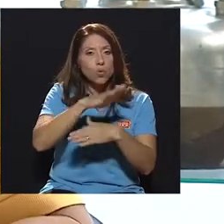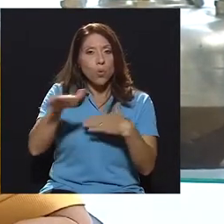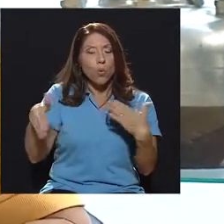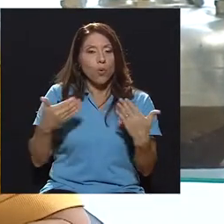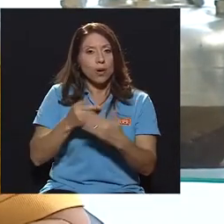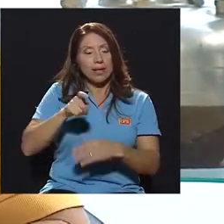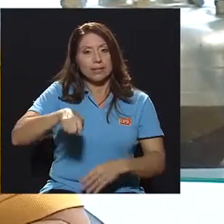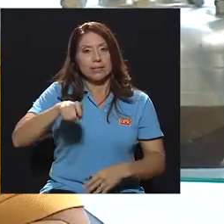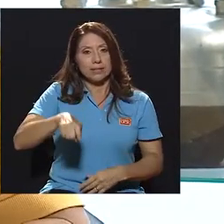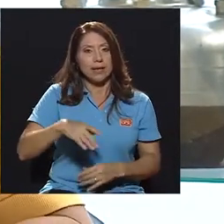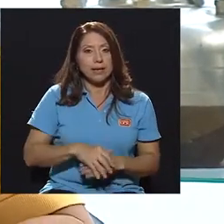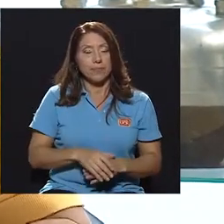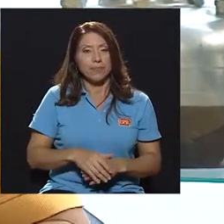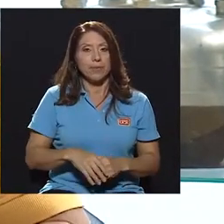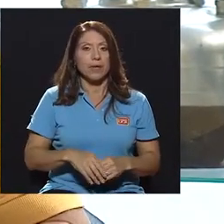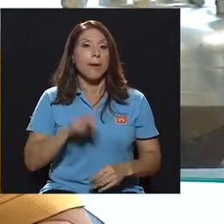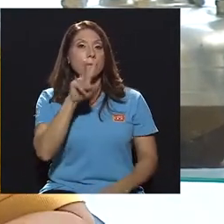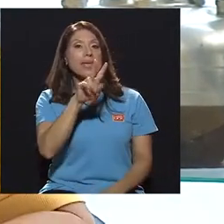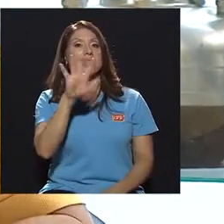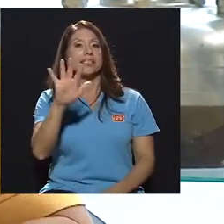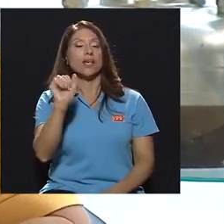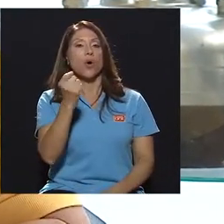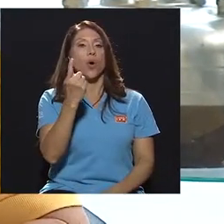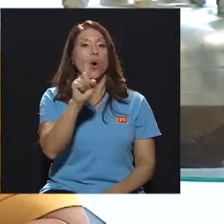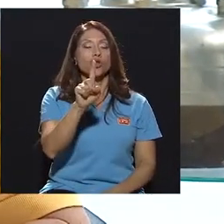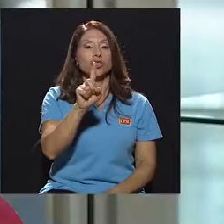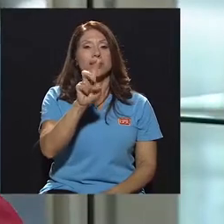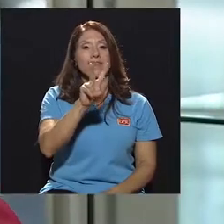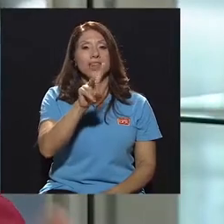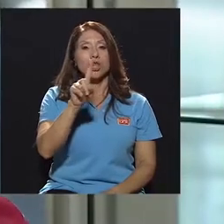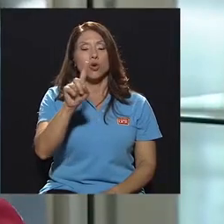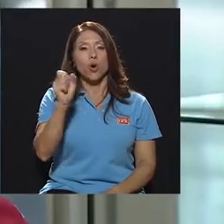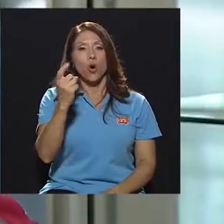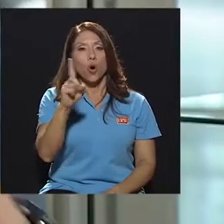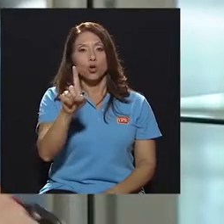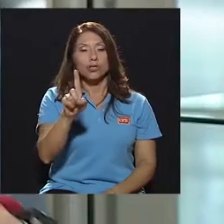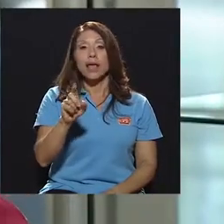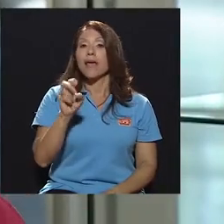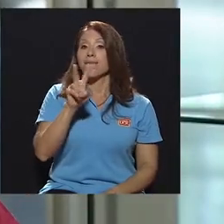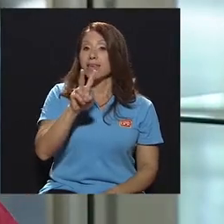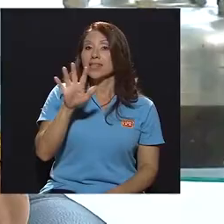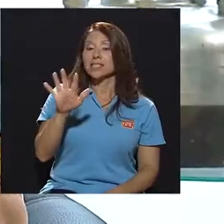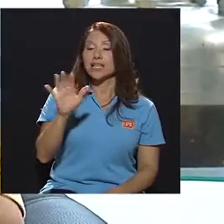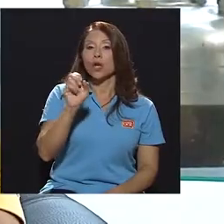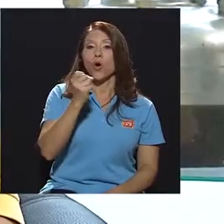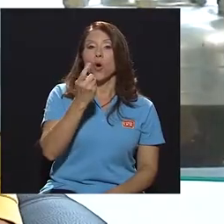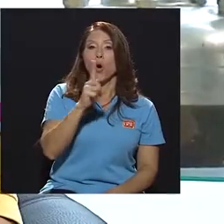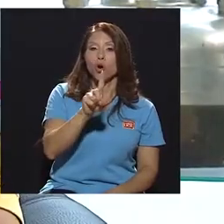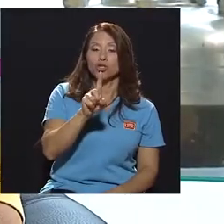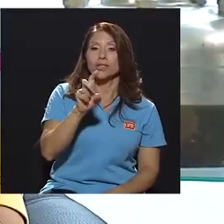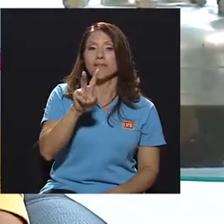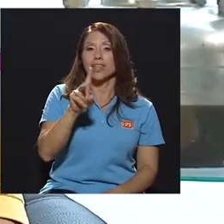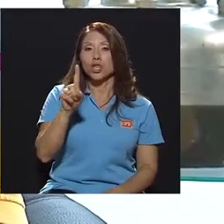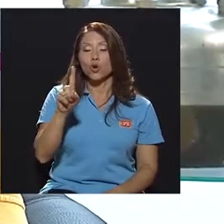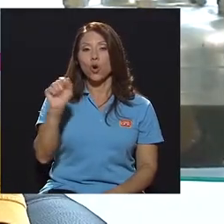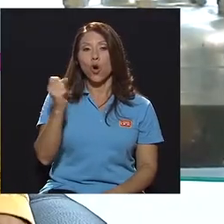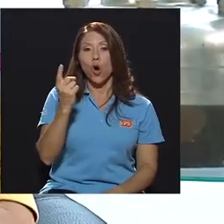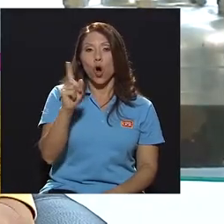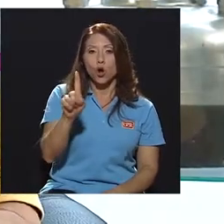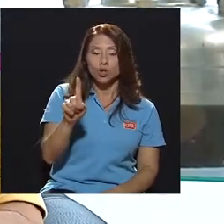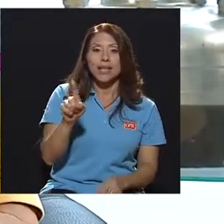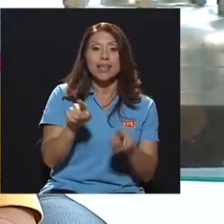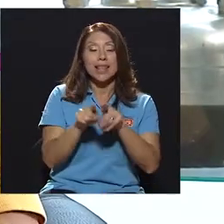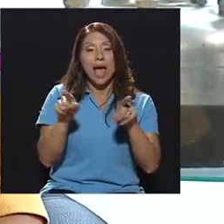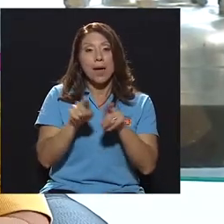toda la información necesaria además 2511 2111 pueden contactarlo 2511 2111